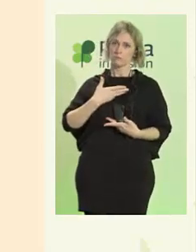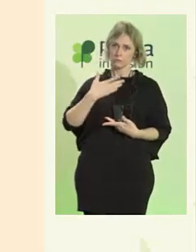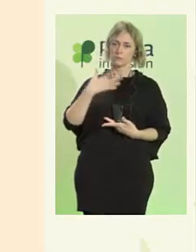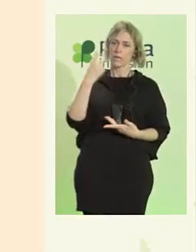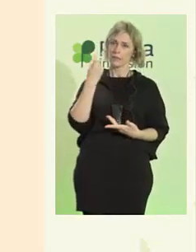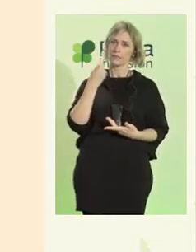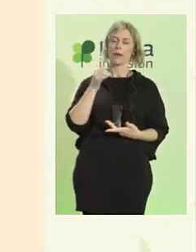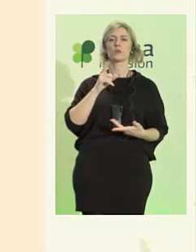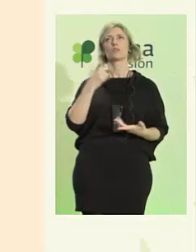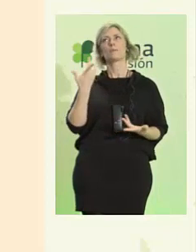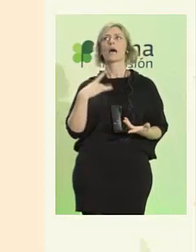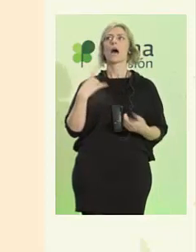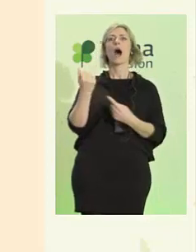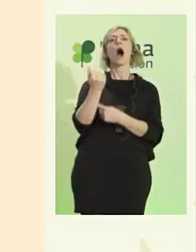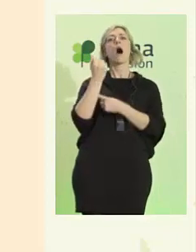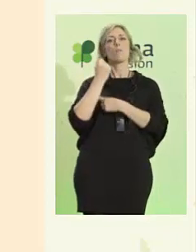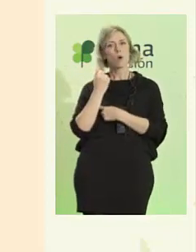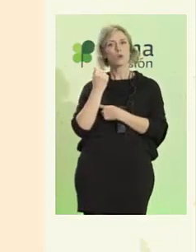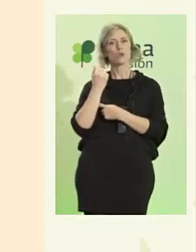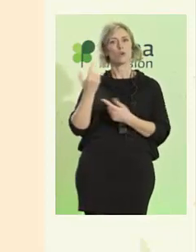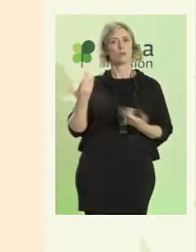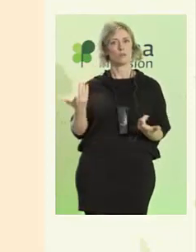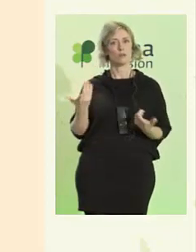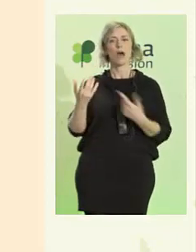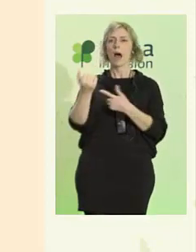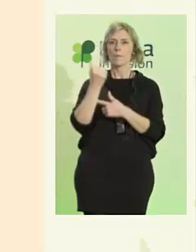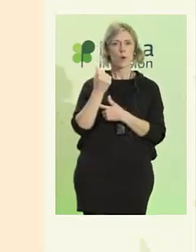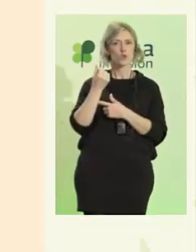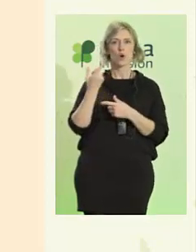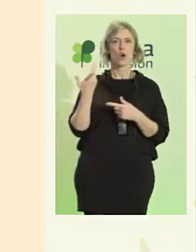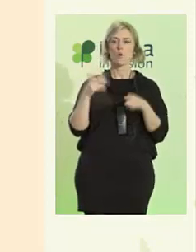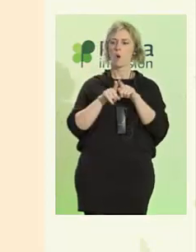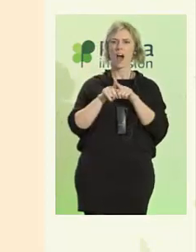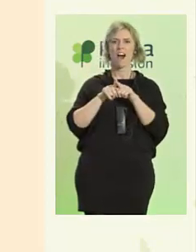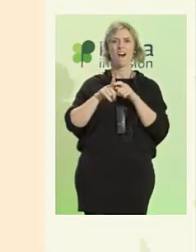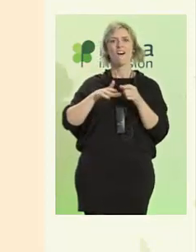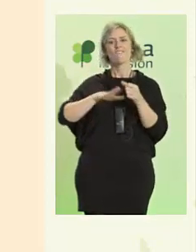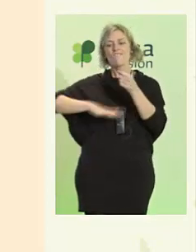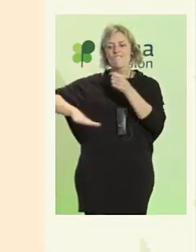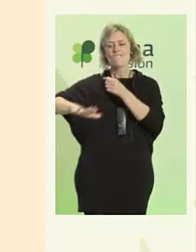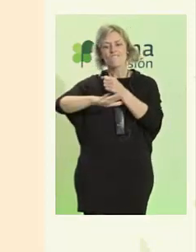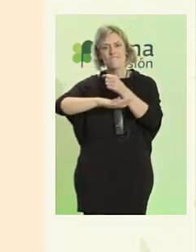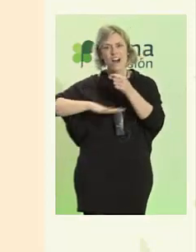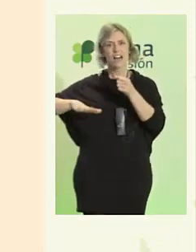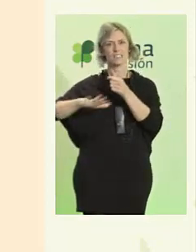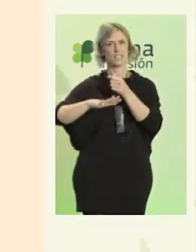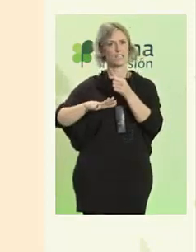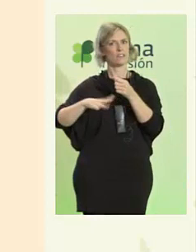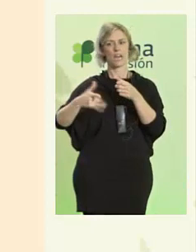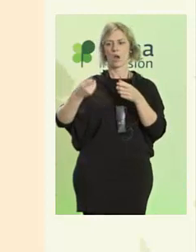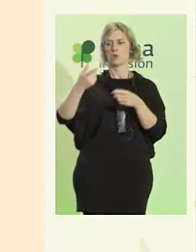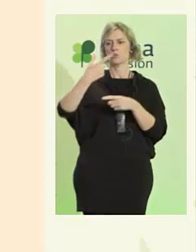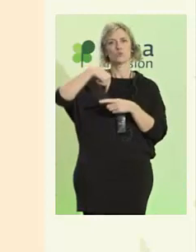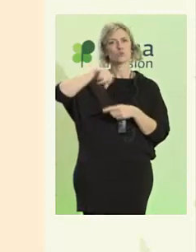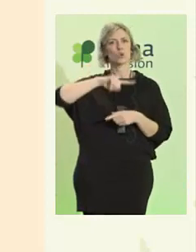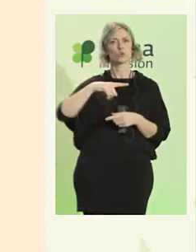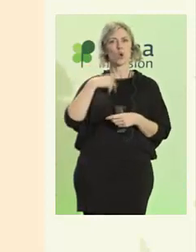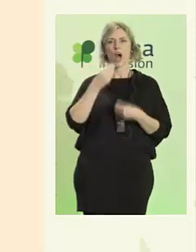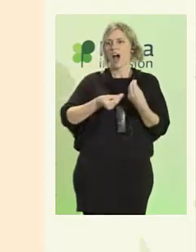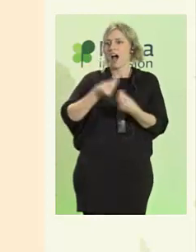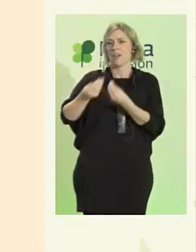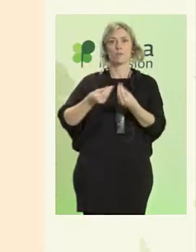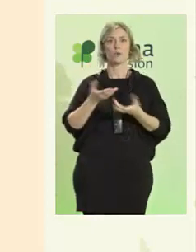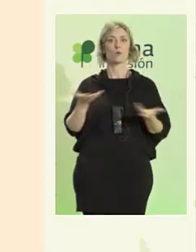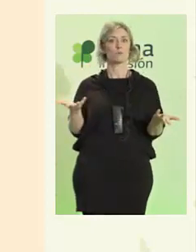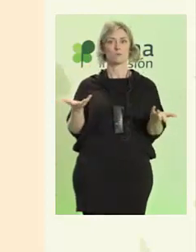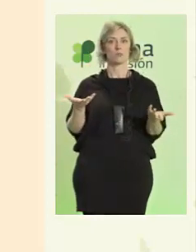apoyo, ese, la base, son los cimientos de todo lo que hacemos. No podemos lograr nada a largo plazo si no